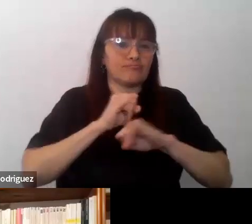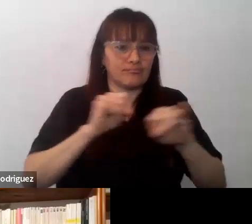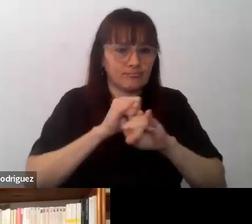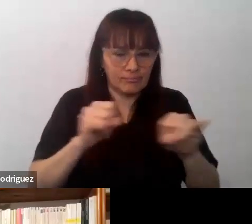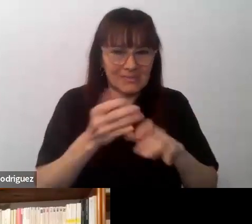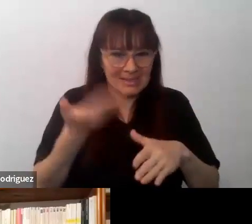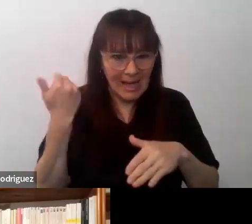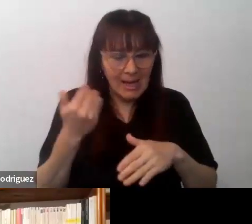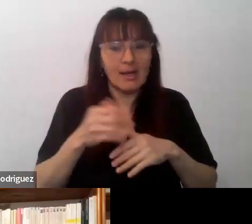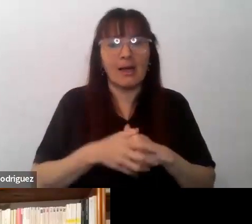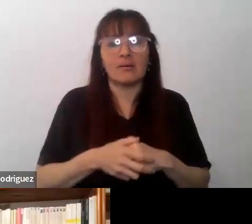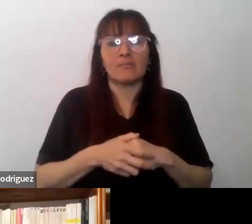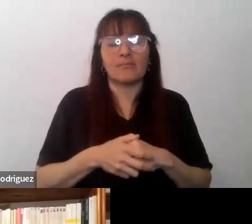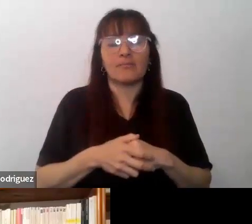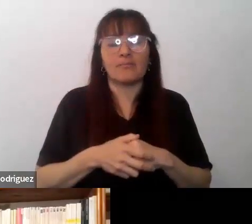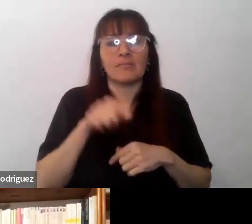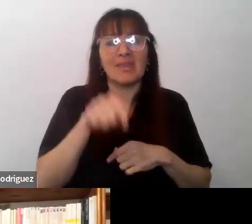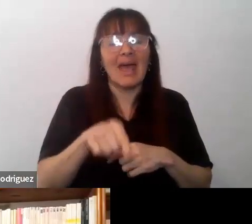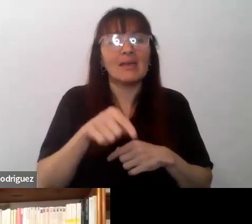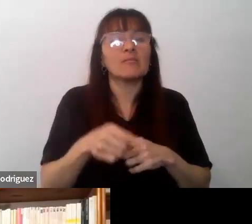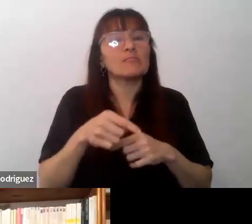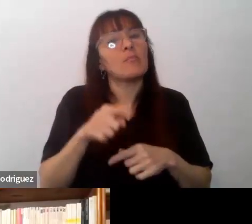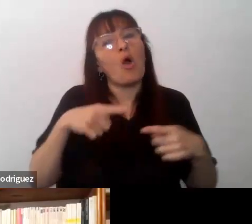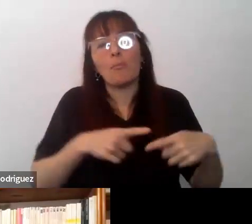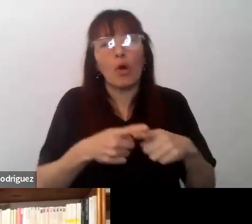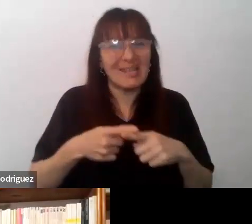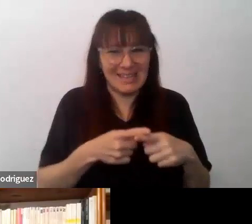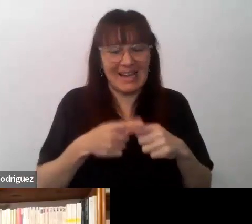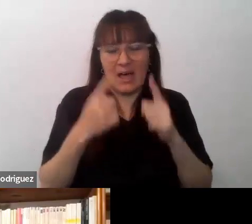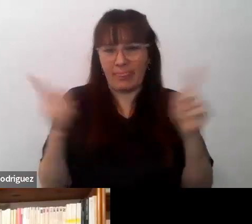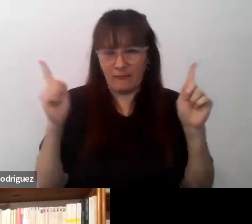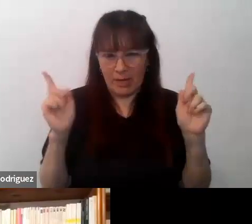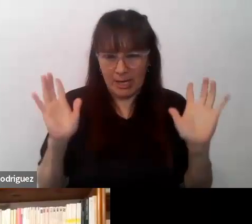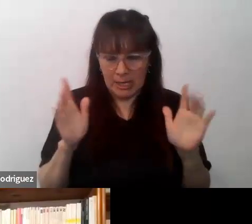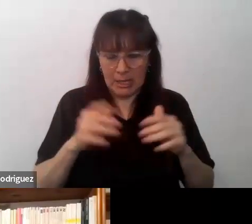implementar otra política, la política